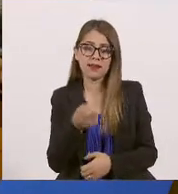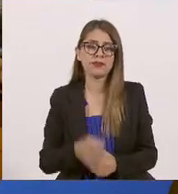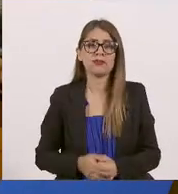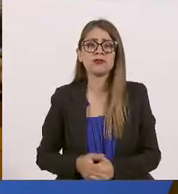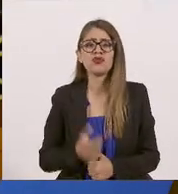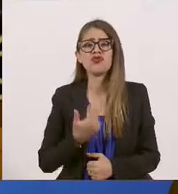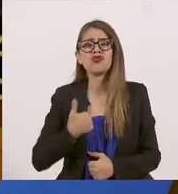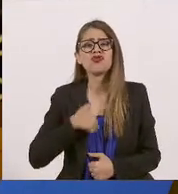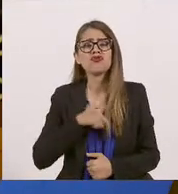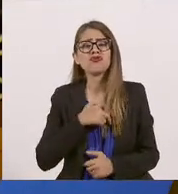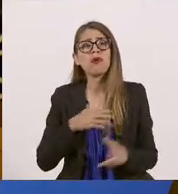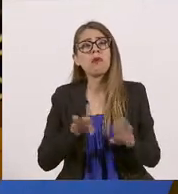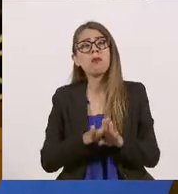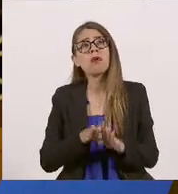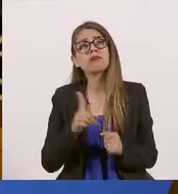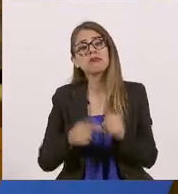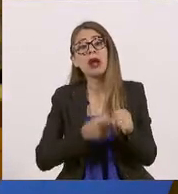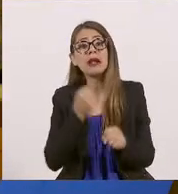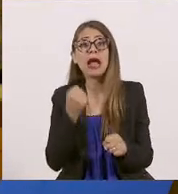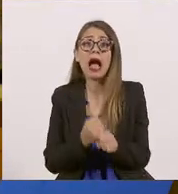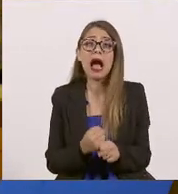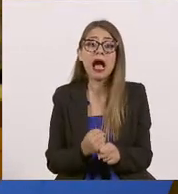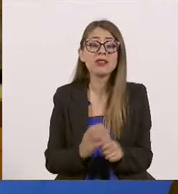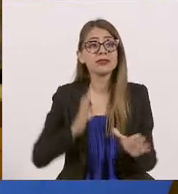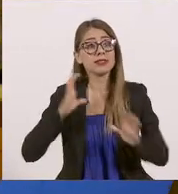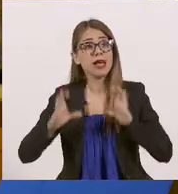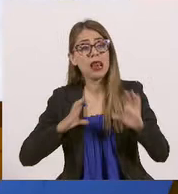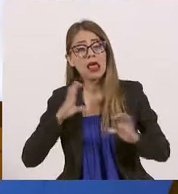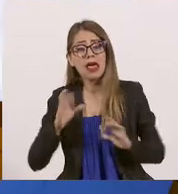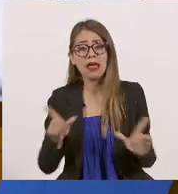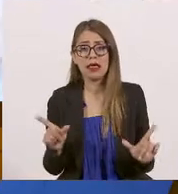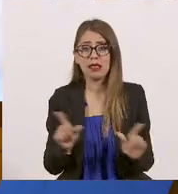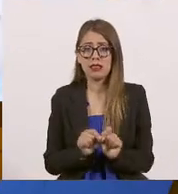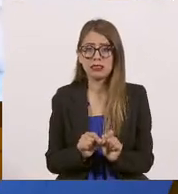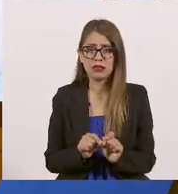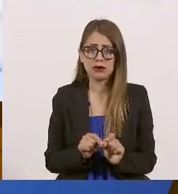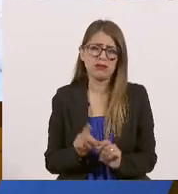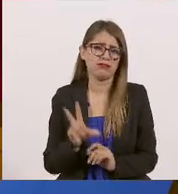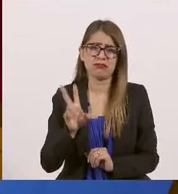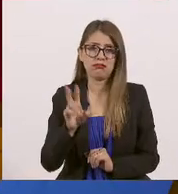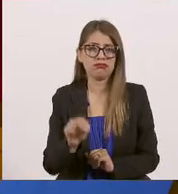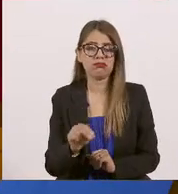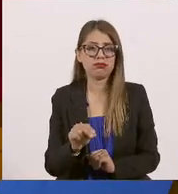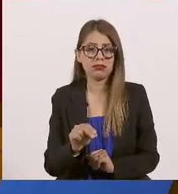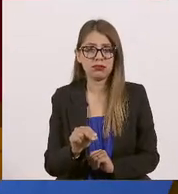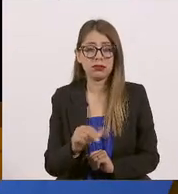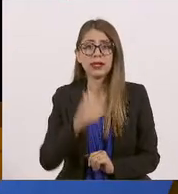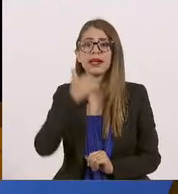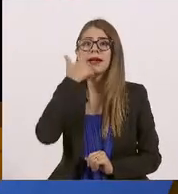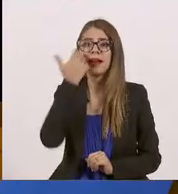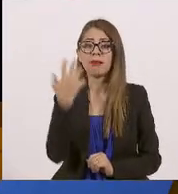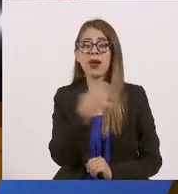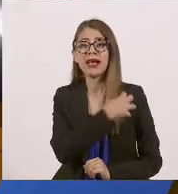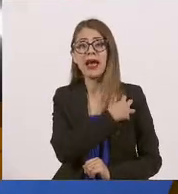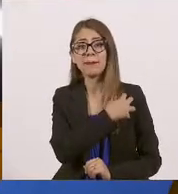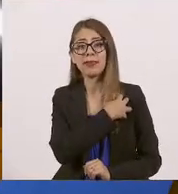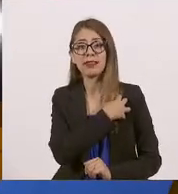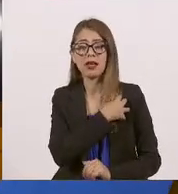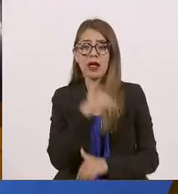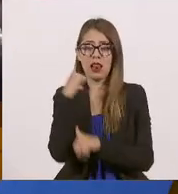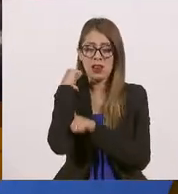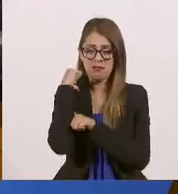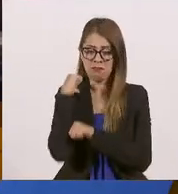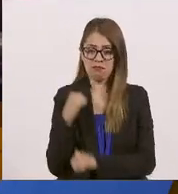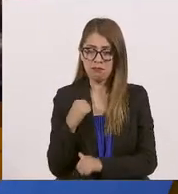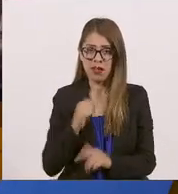queremos hacer únicamente un año de espectáculos o de eventos, sino que lo que buscamos es que el ser capital mundial del libro nos